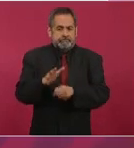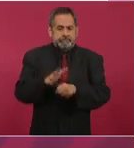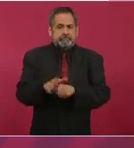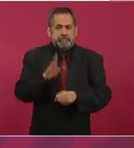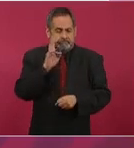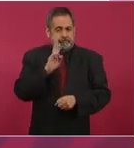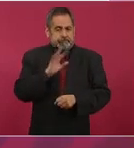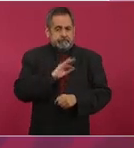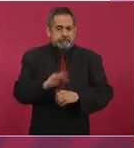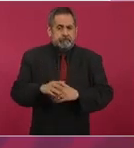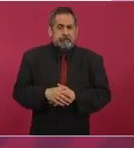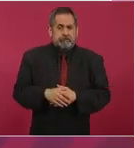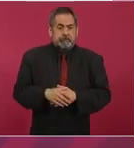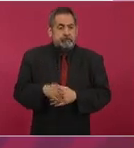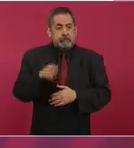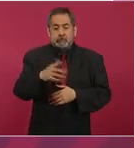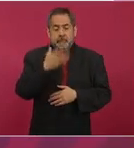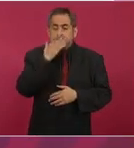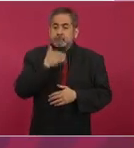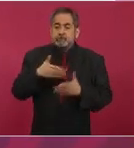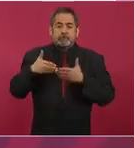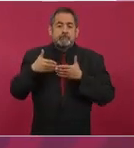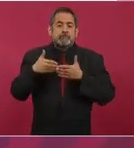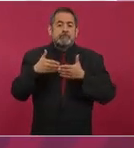Y no hay un puerto de crucero